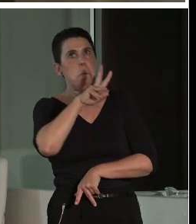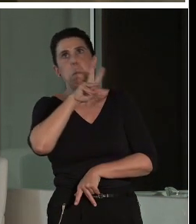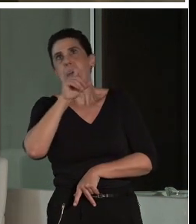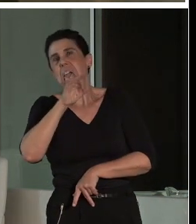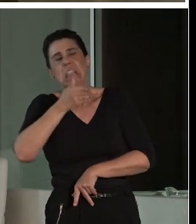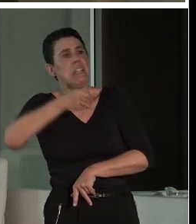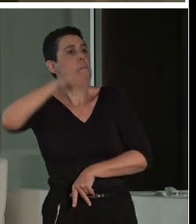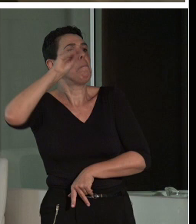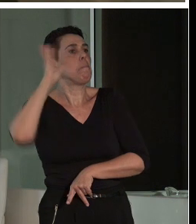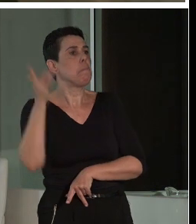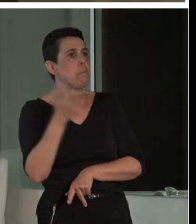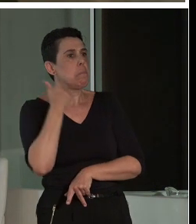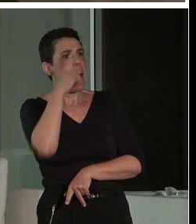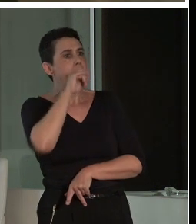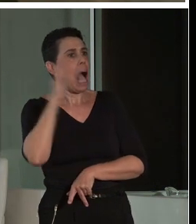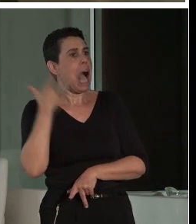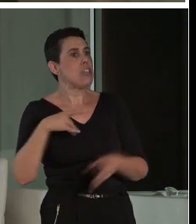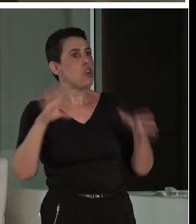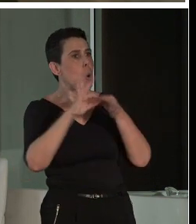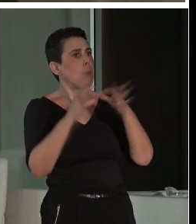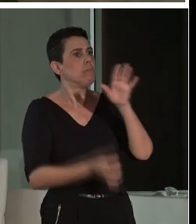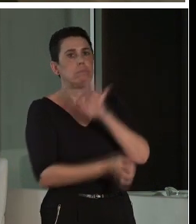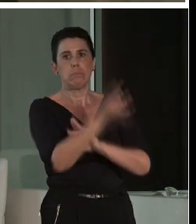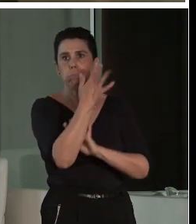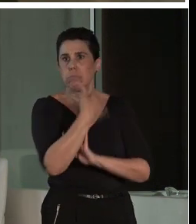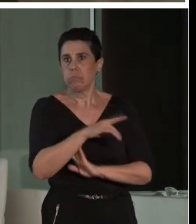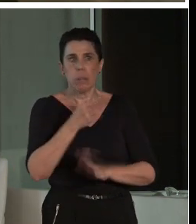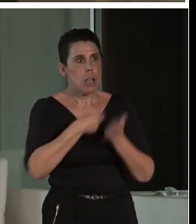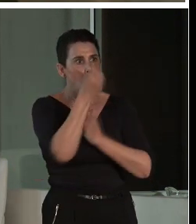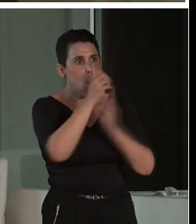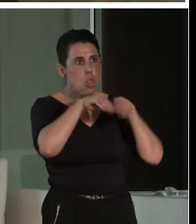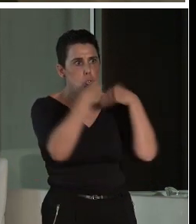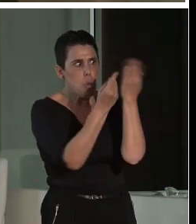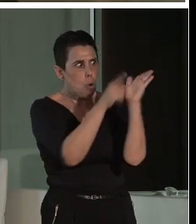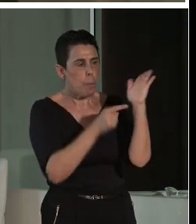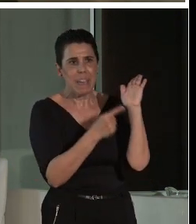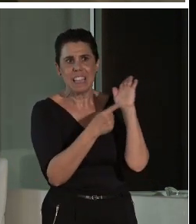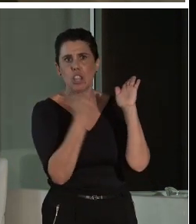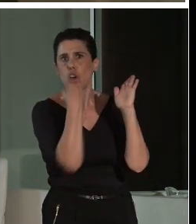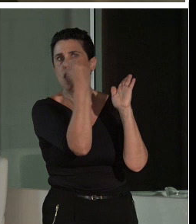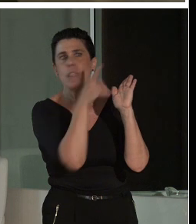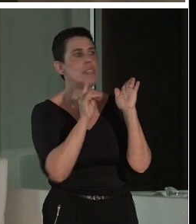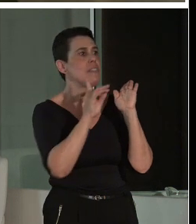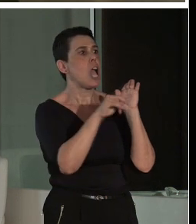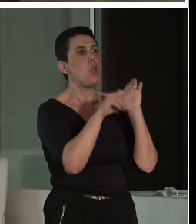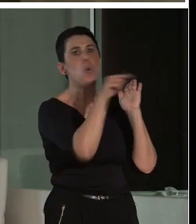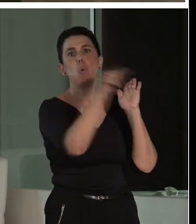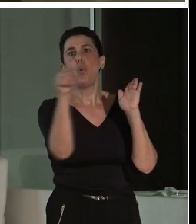no había un documento donde se registraran las tomas de luz del Teatro Romano de Mérida.